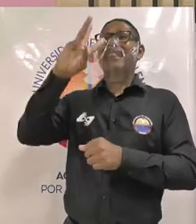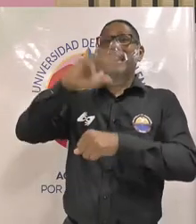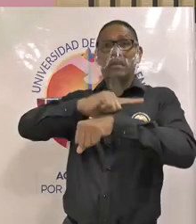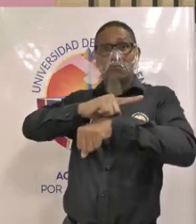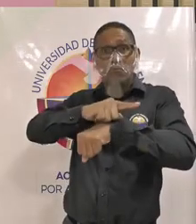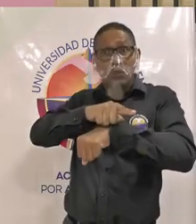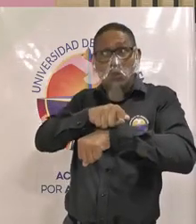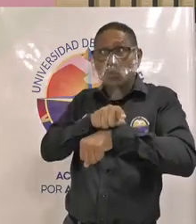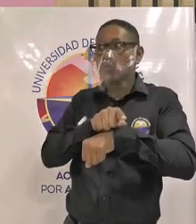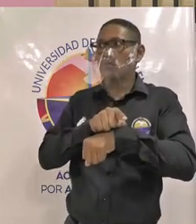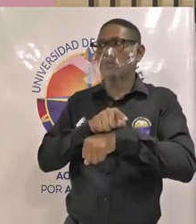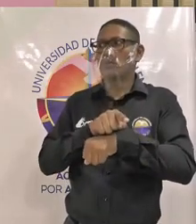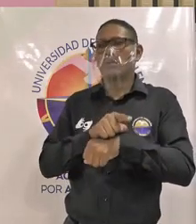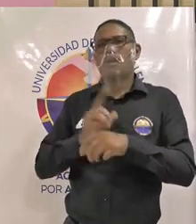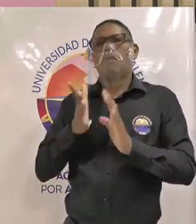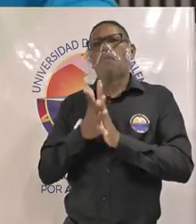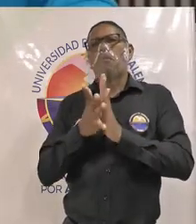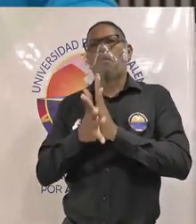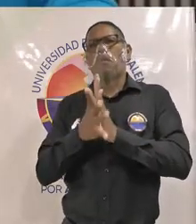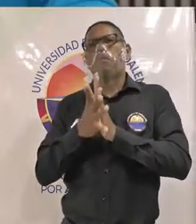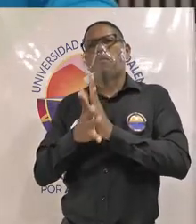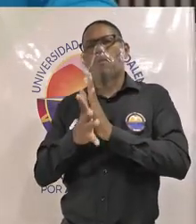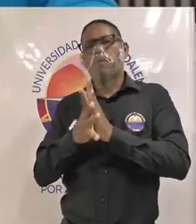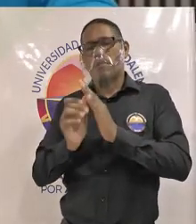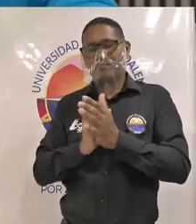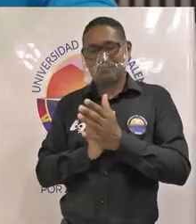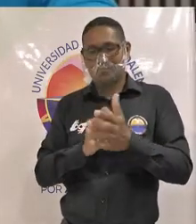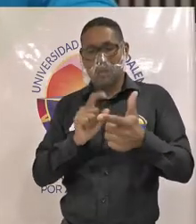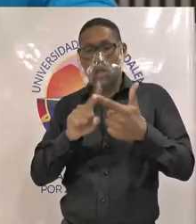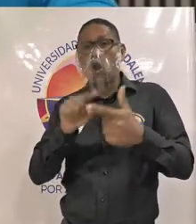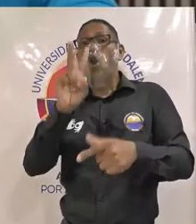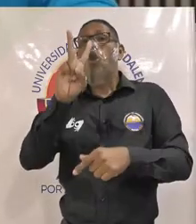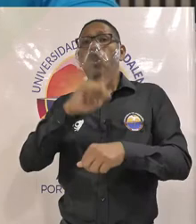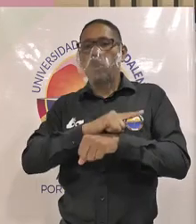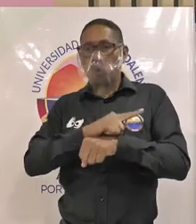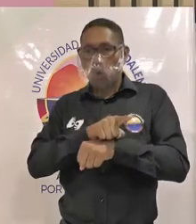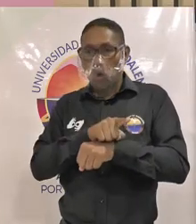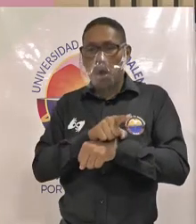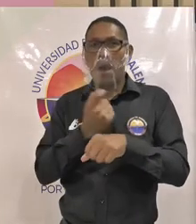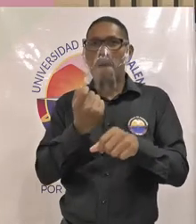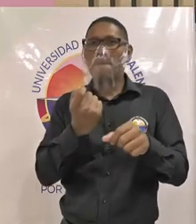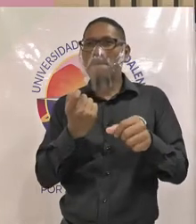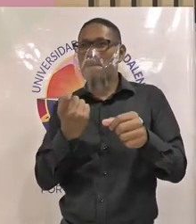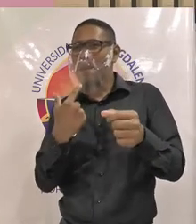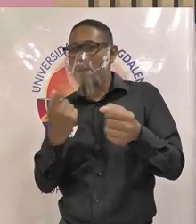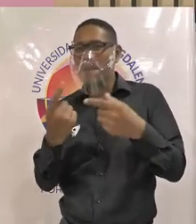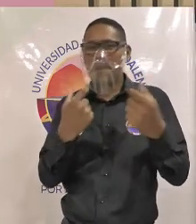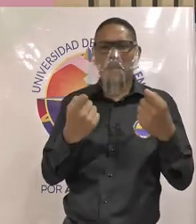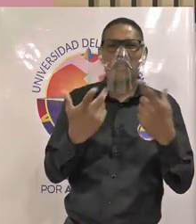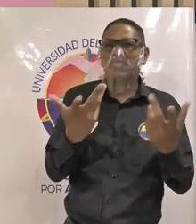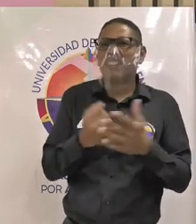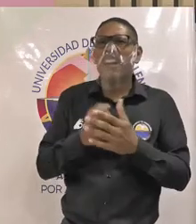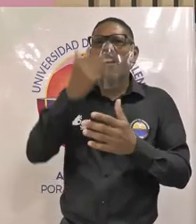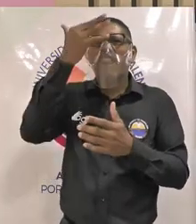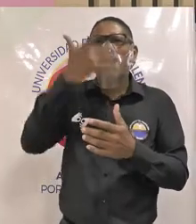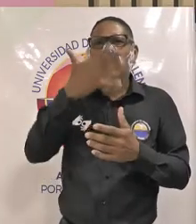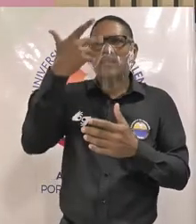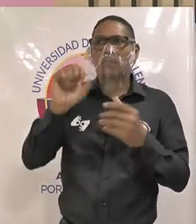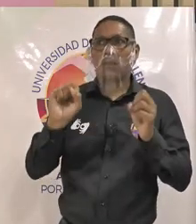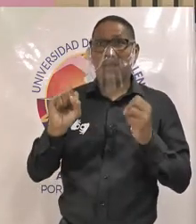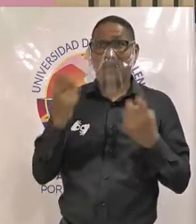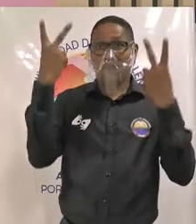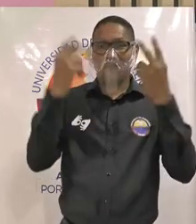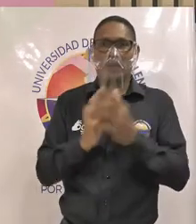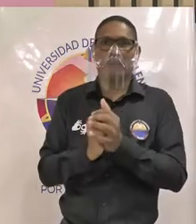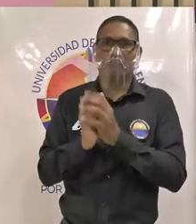el primer cuerpo de preguntas dos minutos para las preguntas que vienen a través de facebook de las